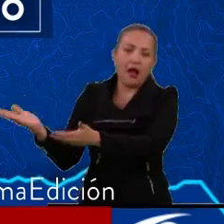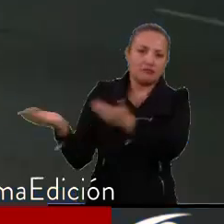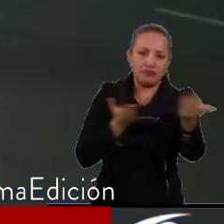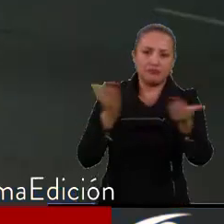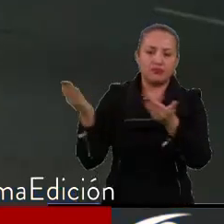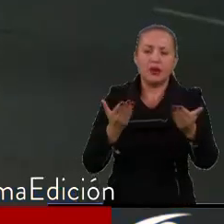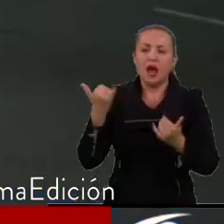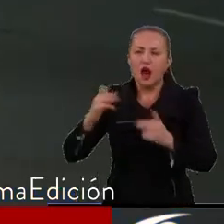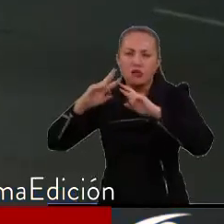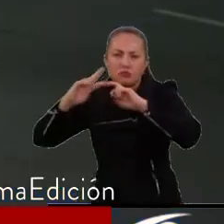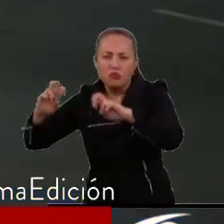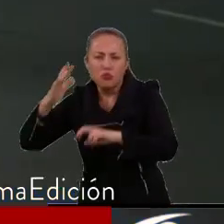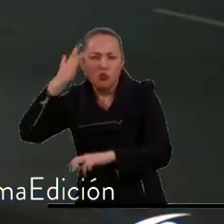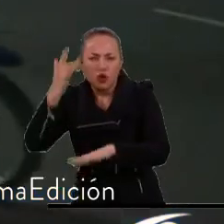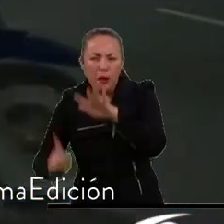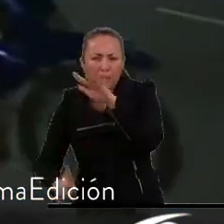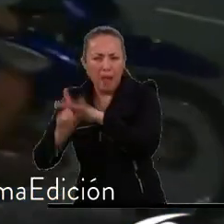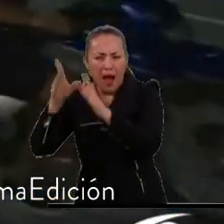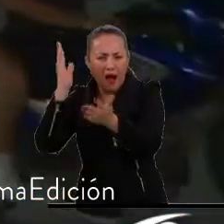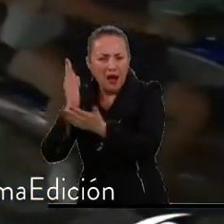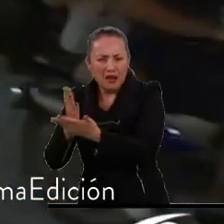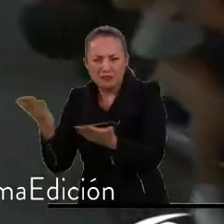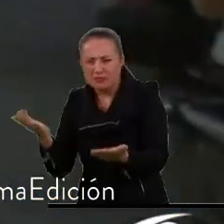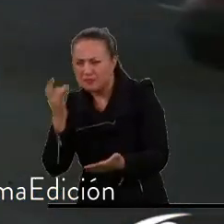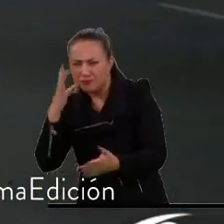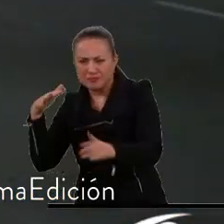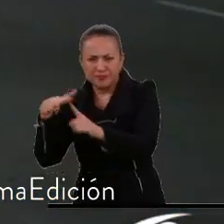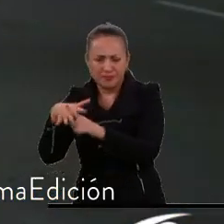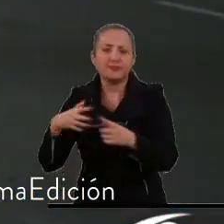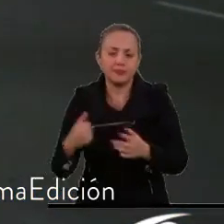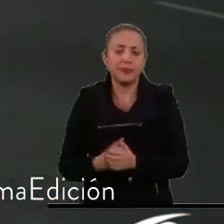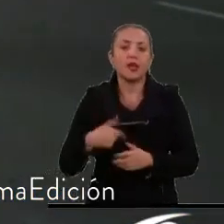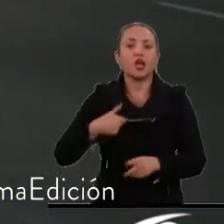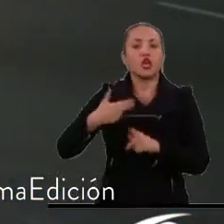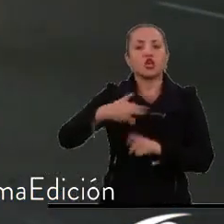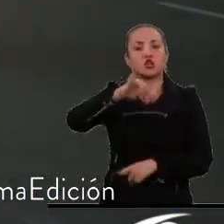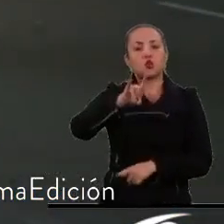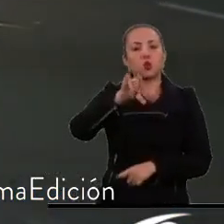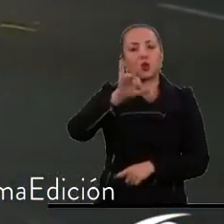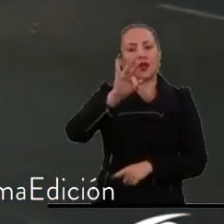las causas que pudieron haber originado esta emergencia. Juliette Cano, Última Edición.